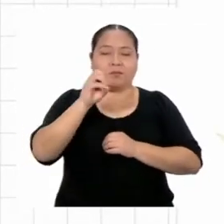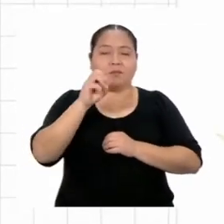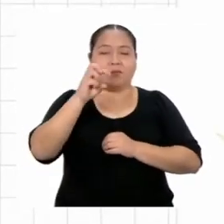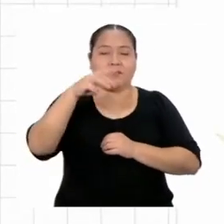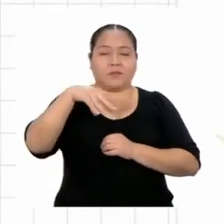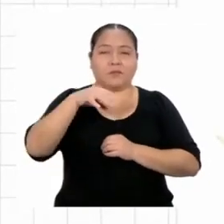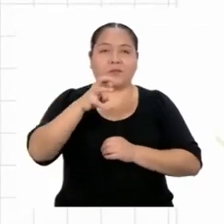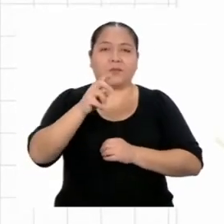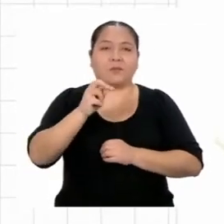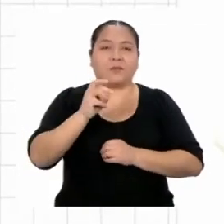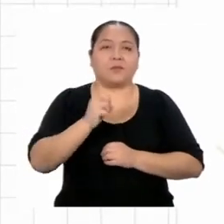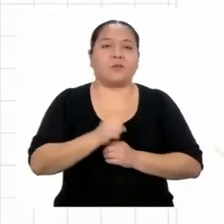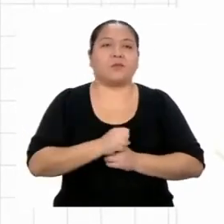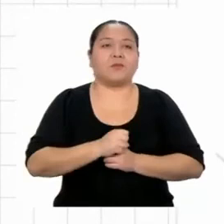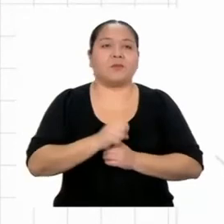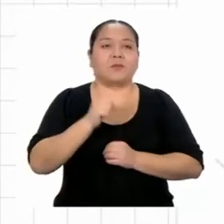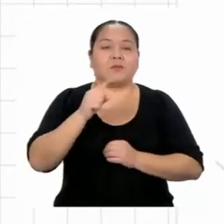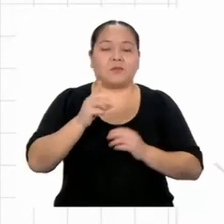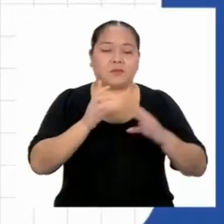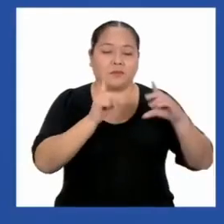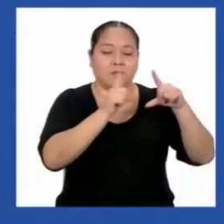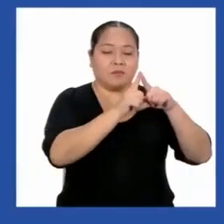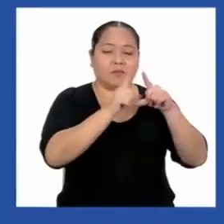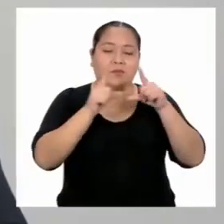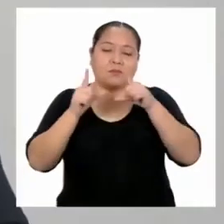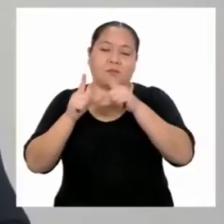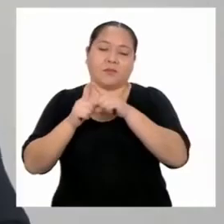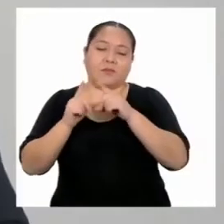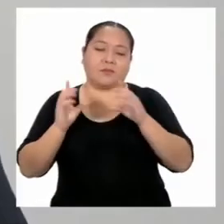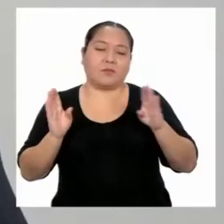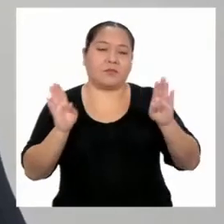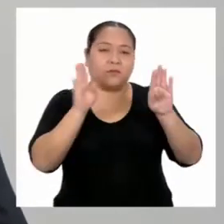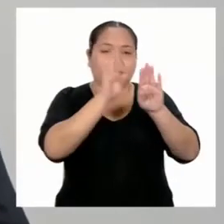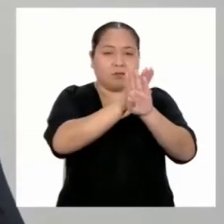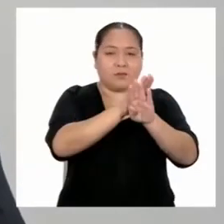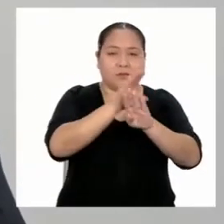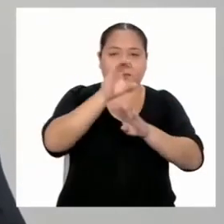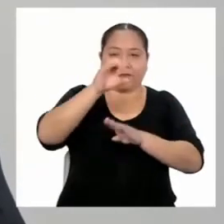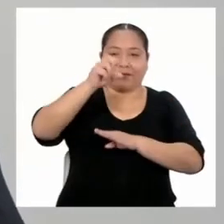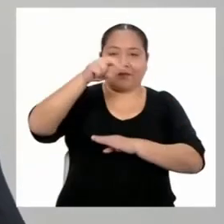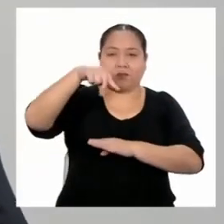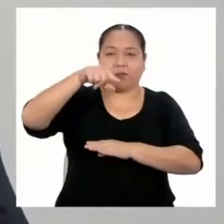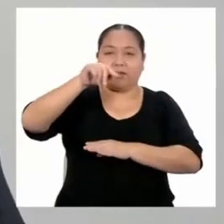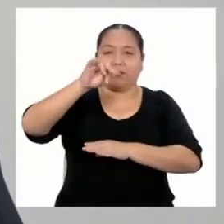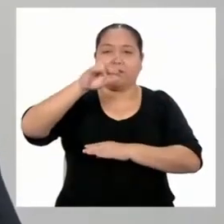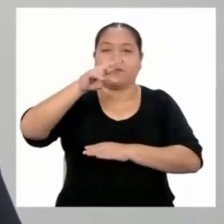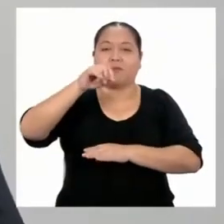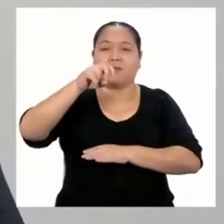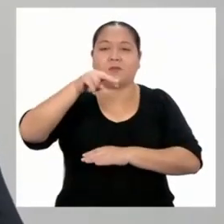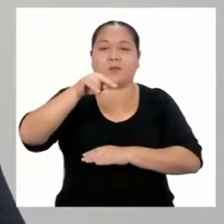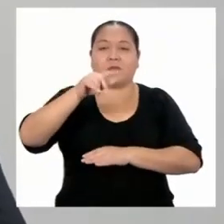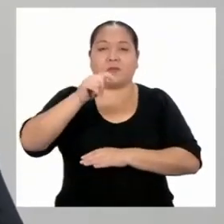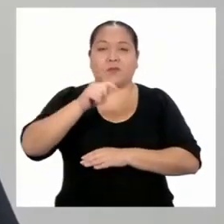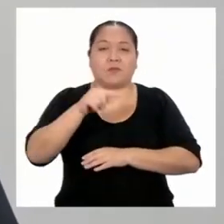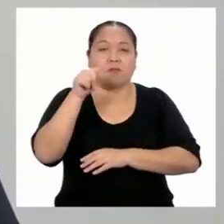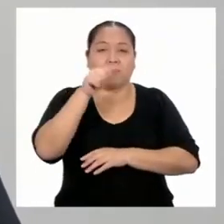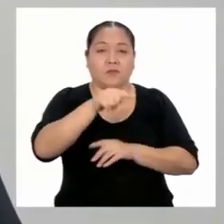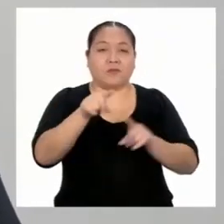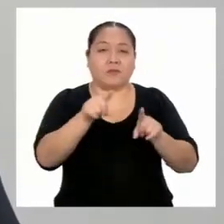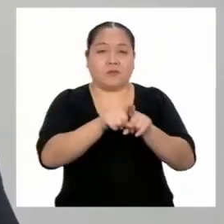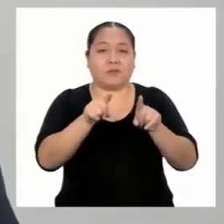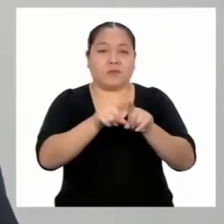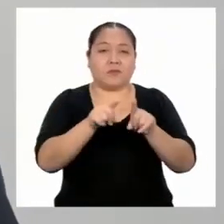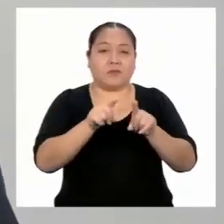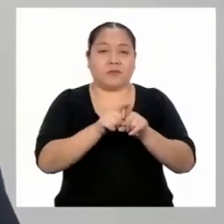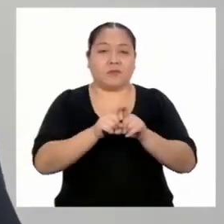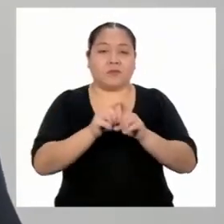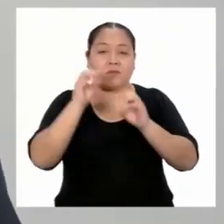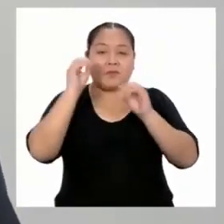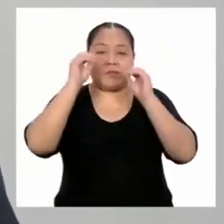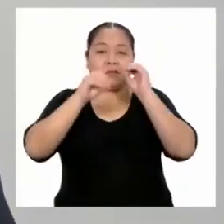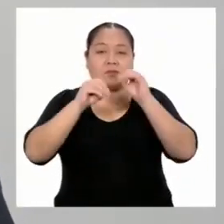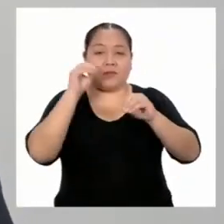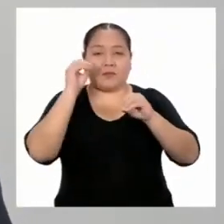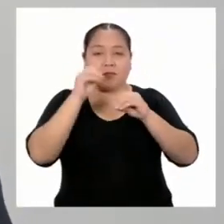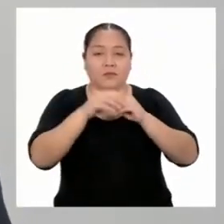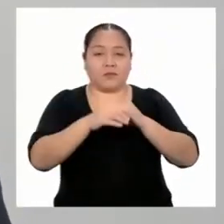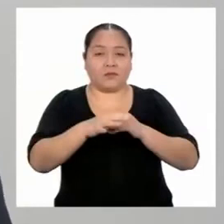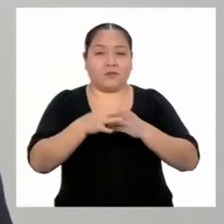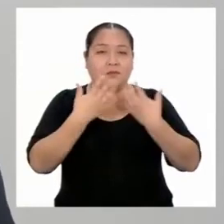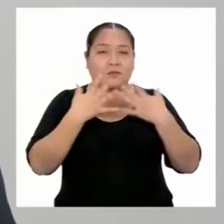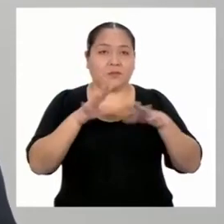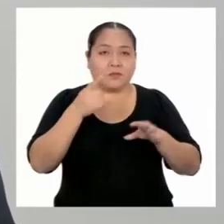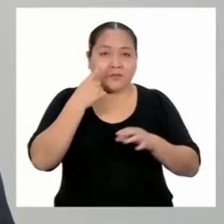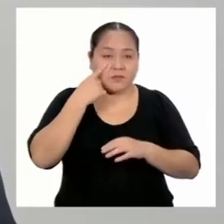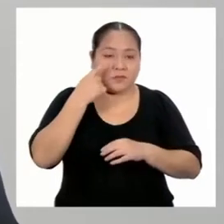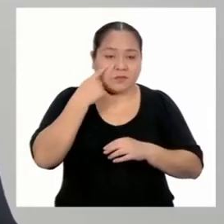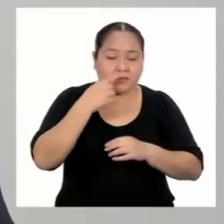por tratarse de triángulos congruentes. Una vez más, aplicamos el criterio LAL. Y ahora conocemos